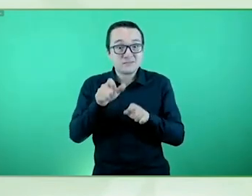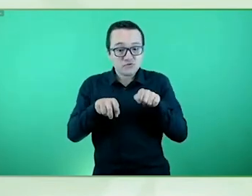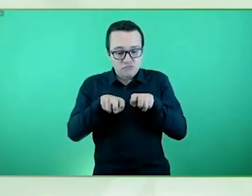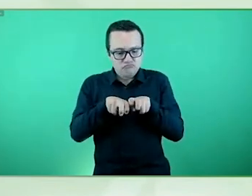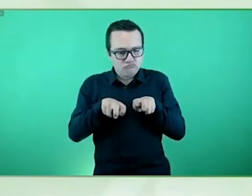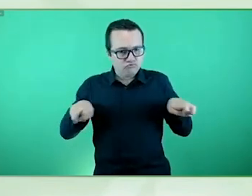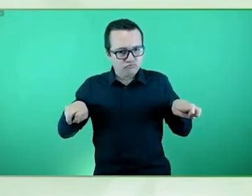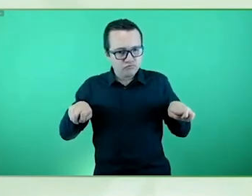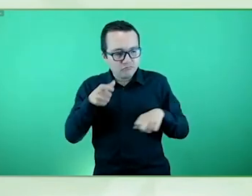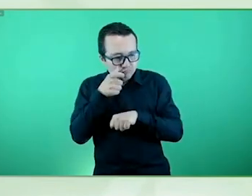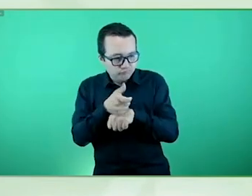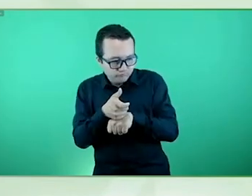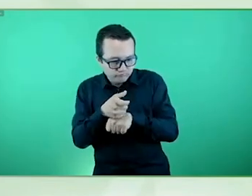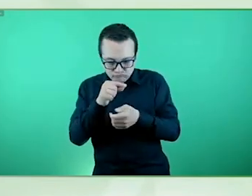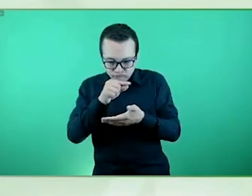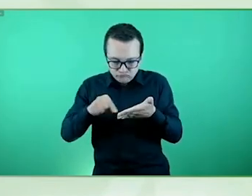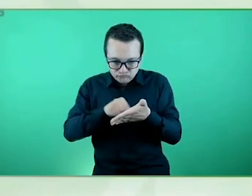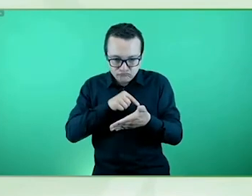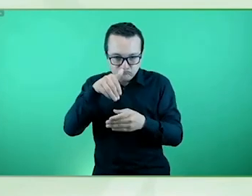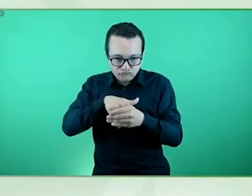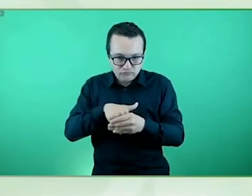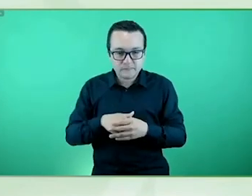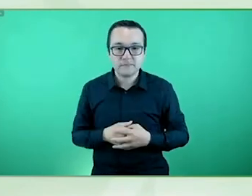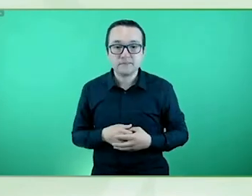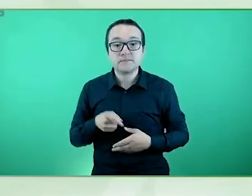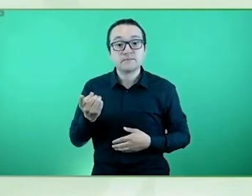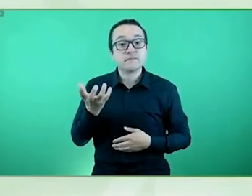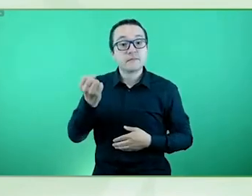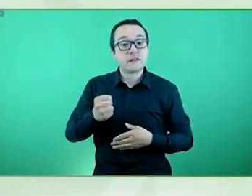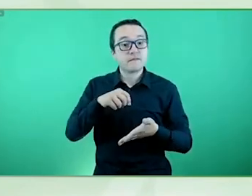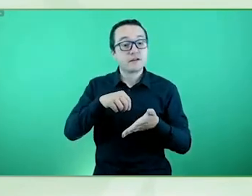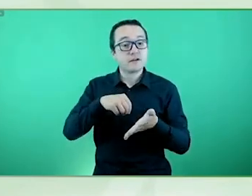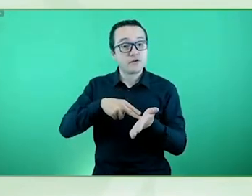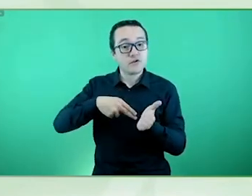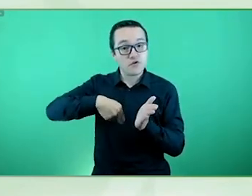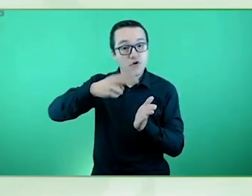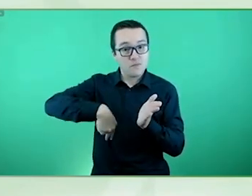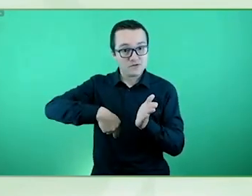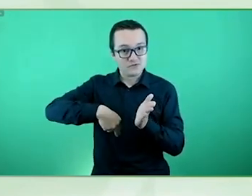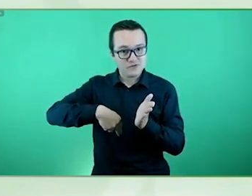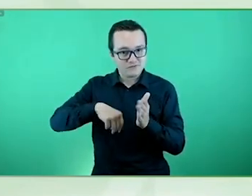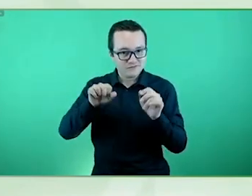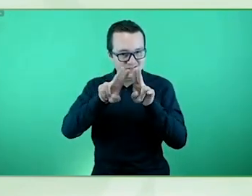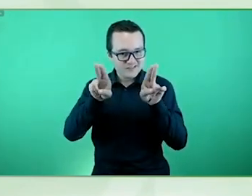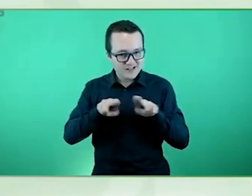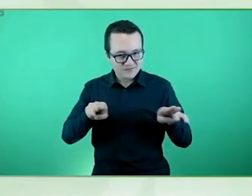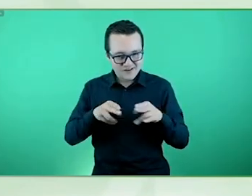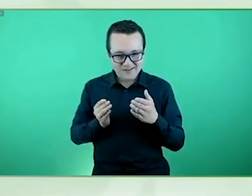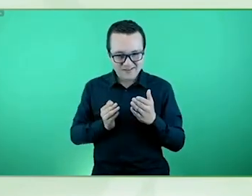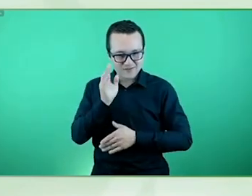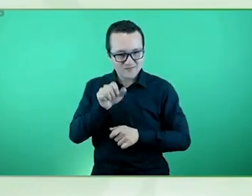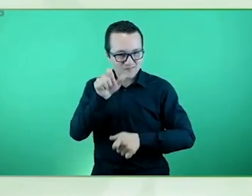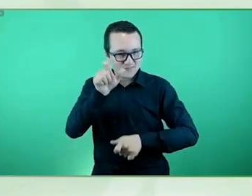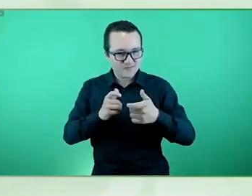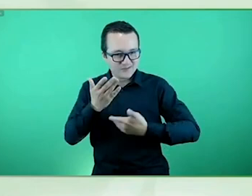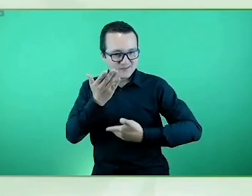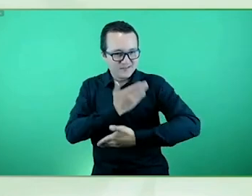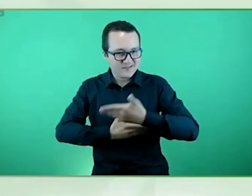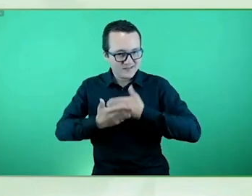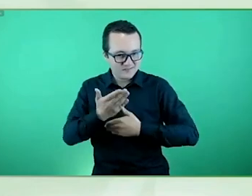La Convención Internacional de los Derechos de las Personas con